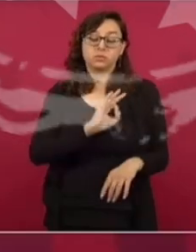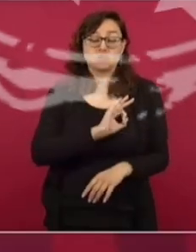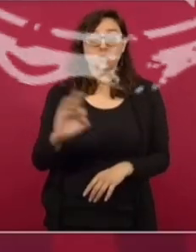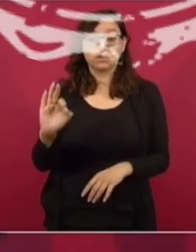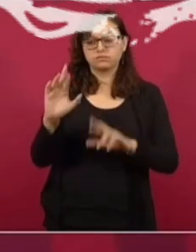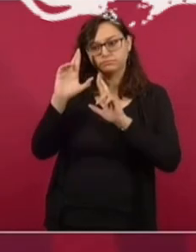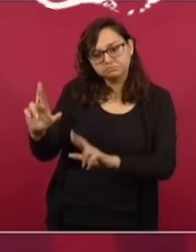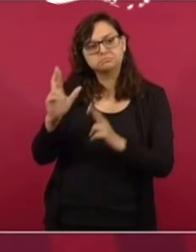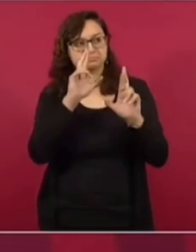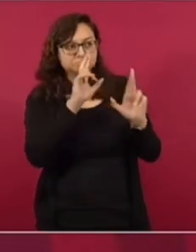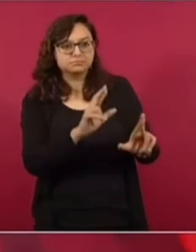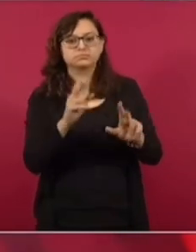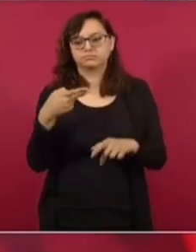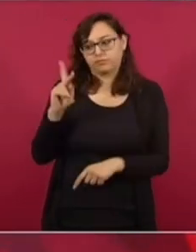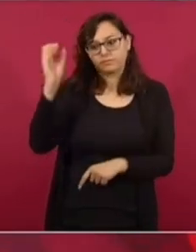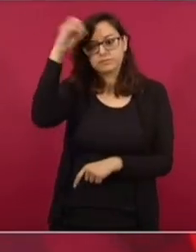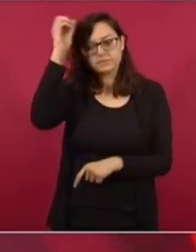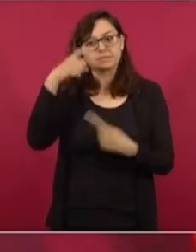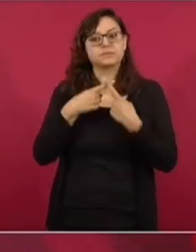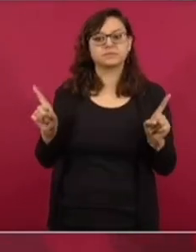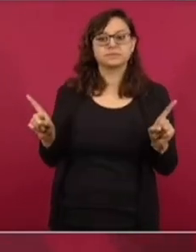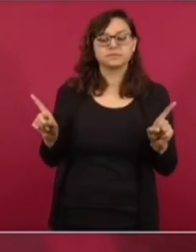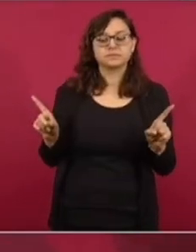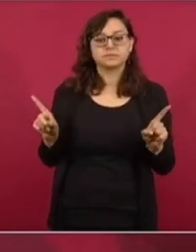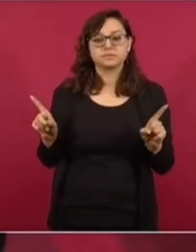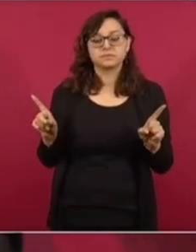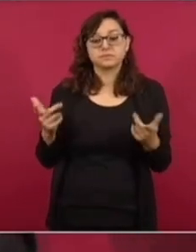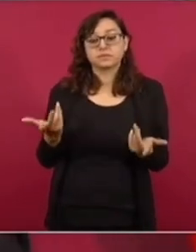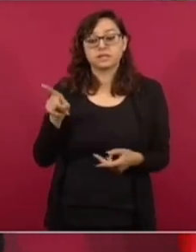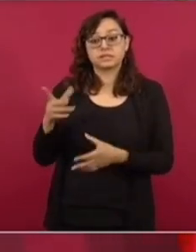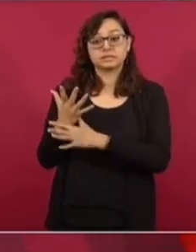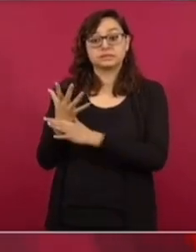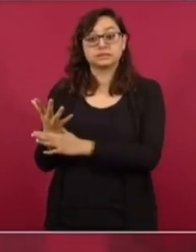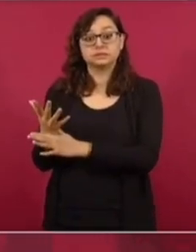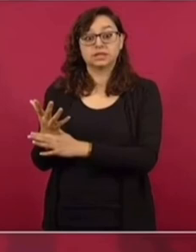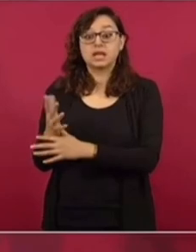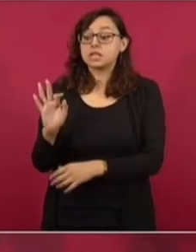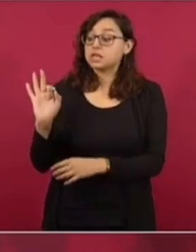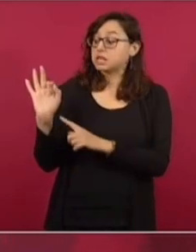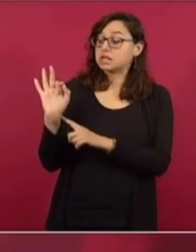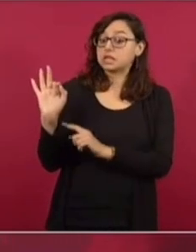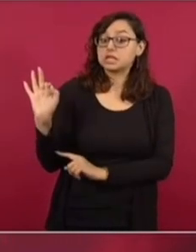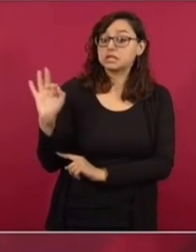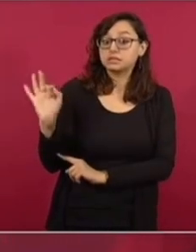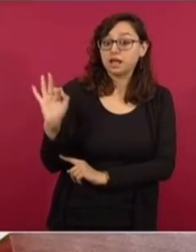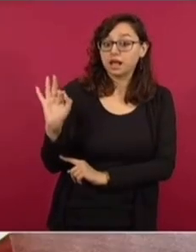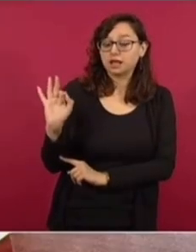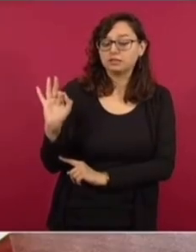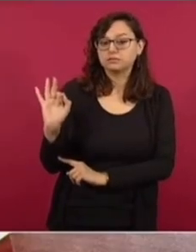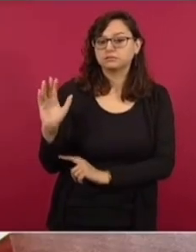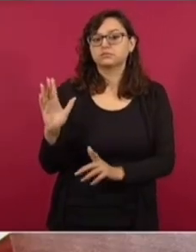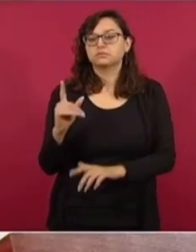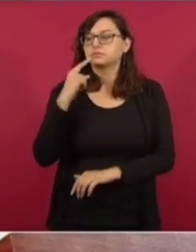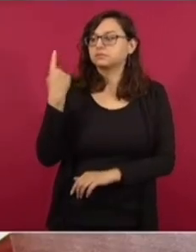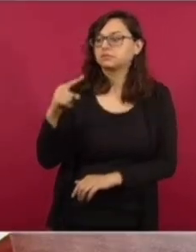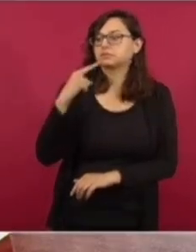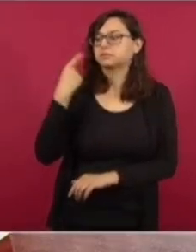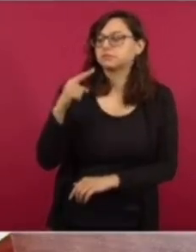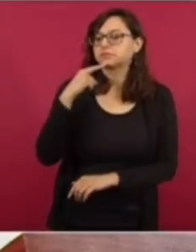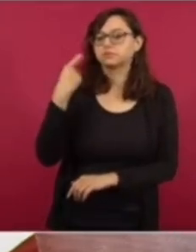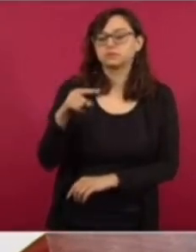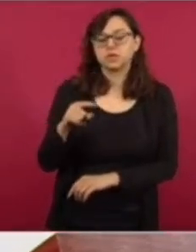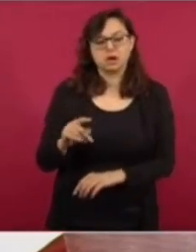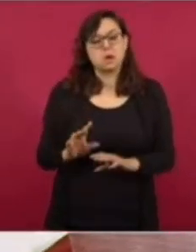Y él habla de que pueden haber acciones de tipo jurídico, nosotros